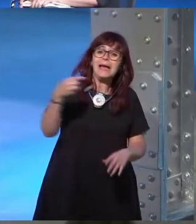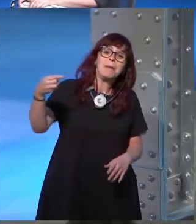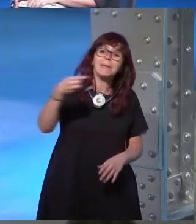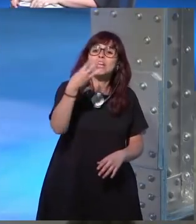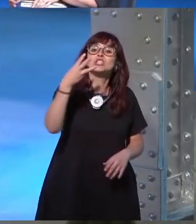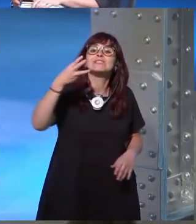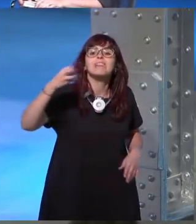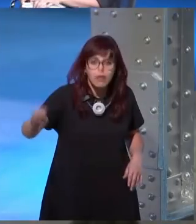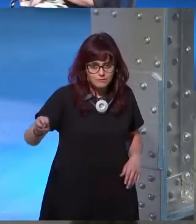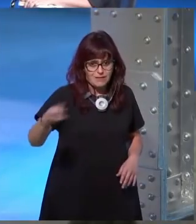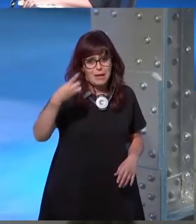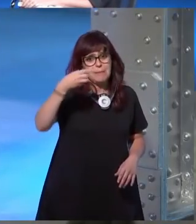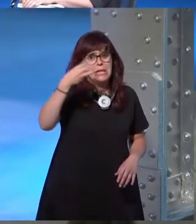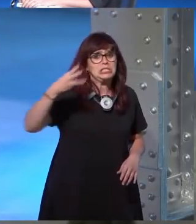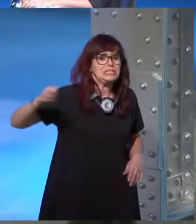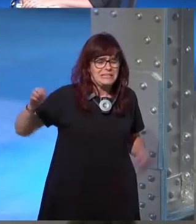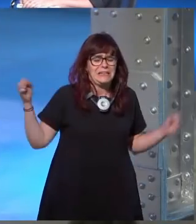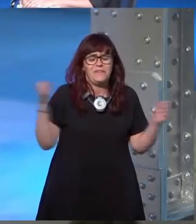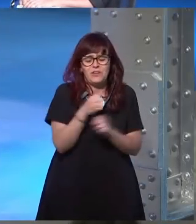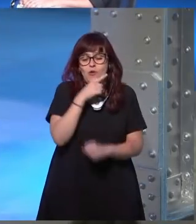30 bajo cero nada que no